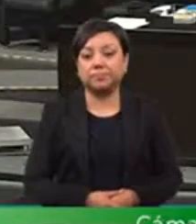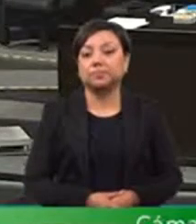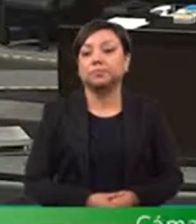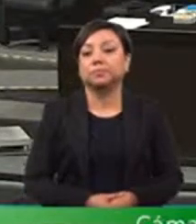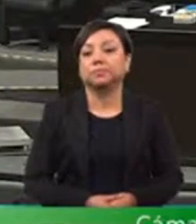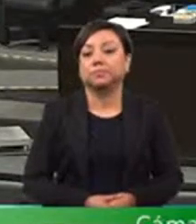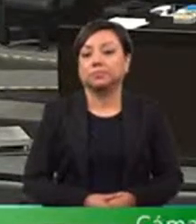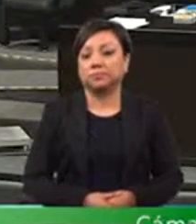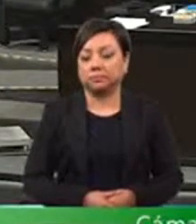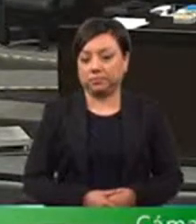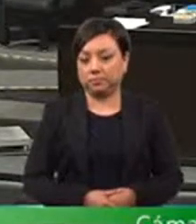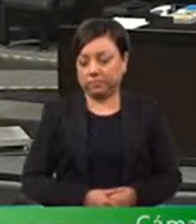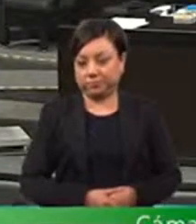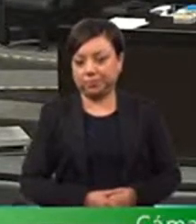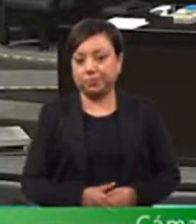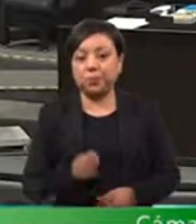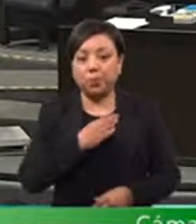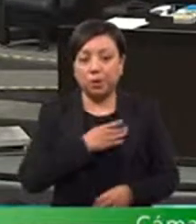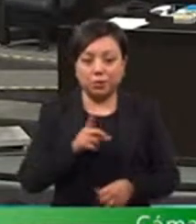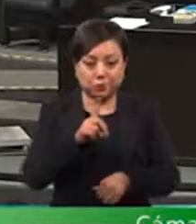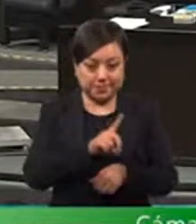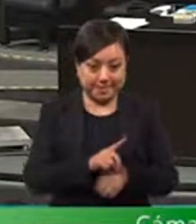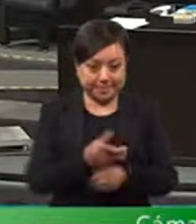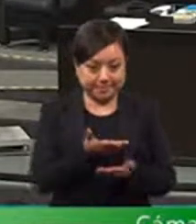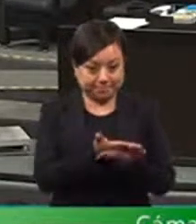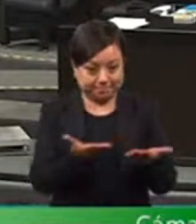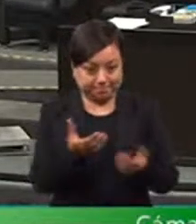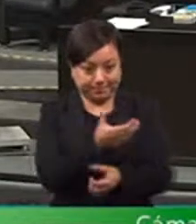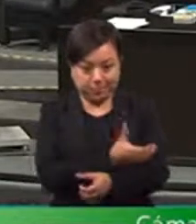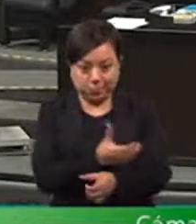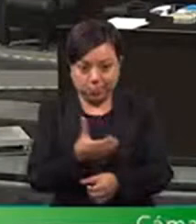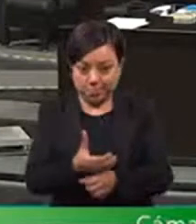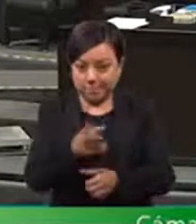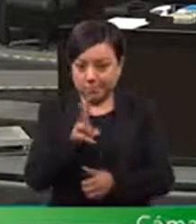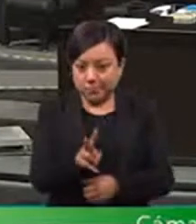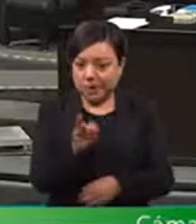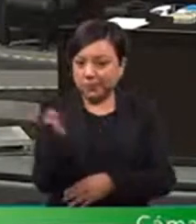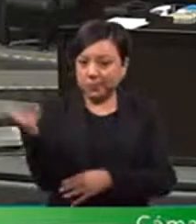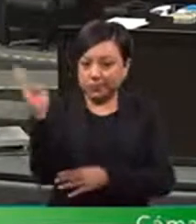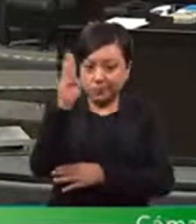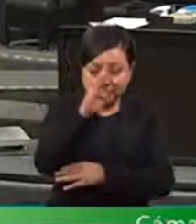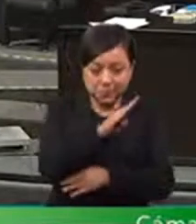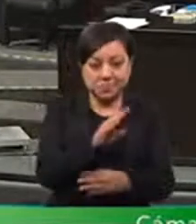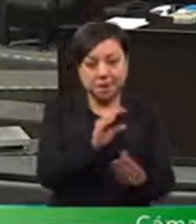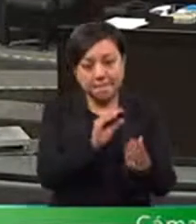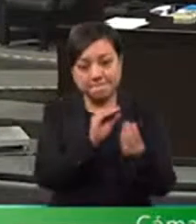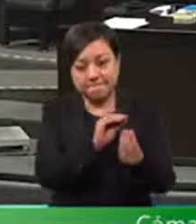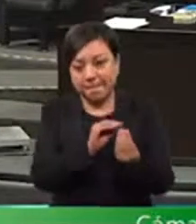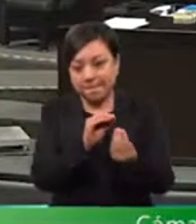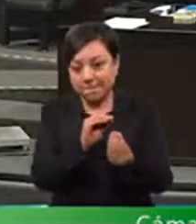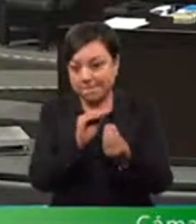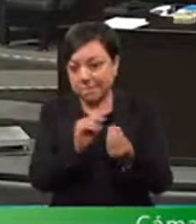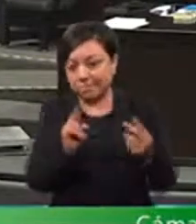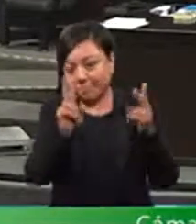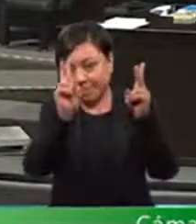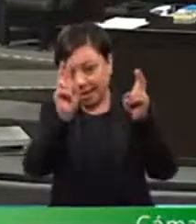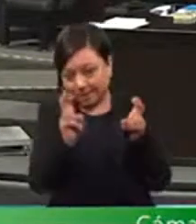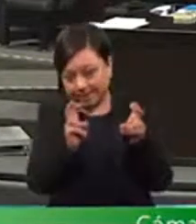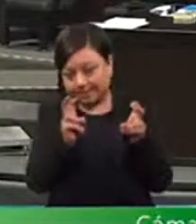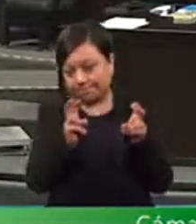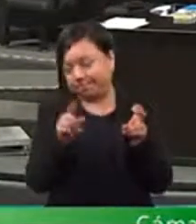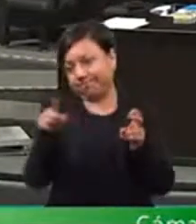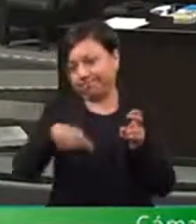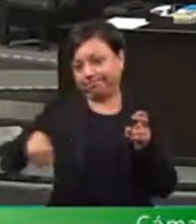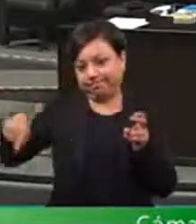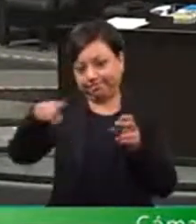Muy buenos días, compañeras y compañeros. Ha sido un largo debate sobre uno de los temas que más le interesan a la gente.